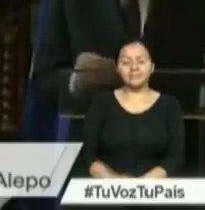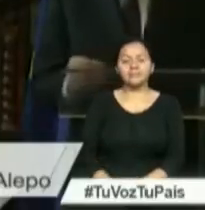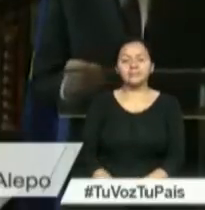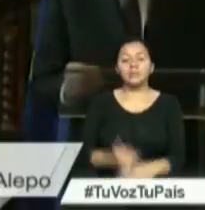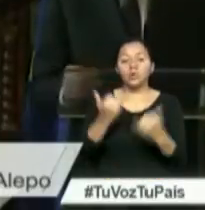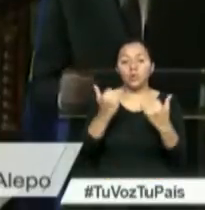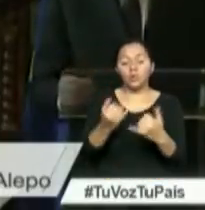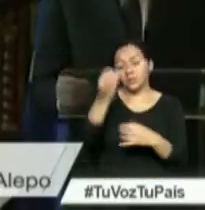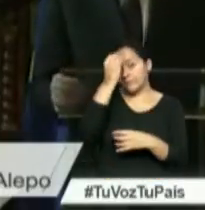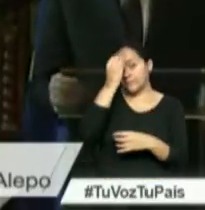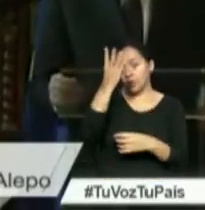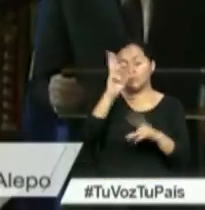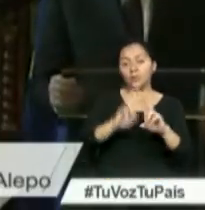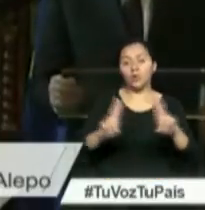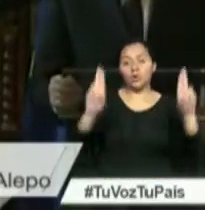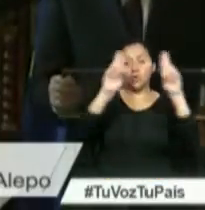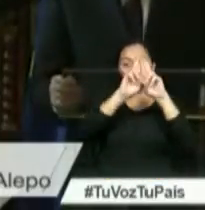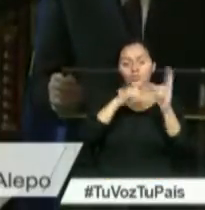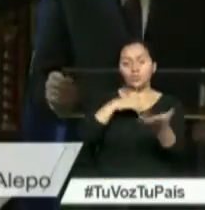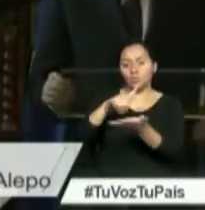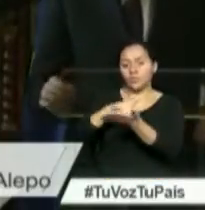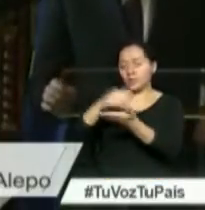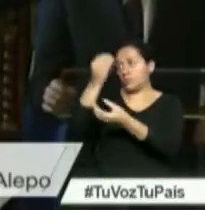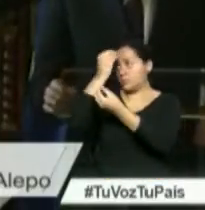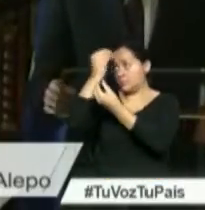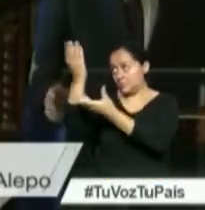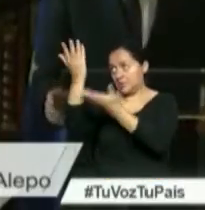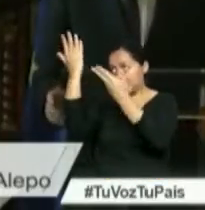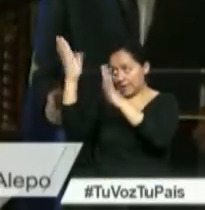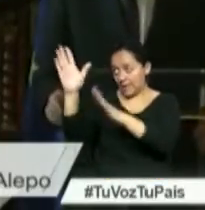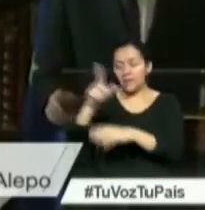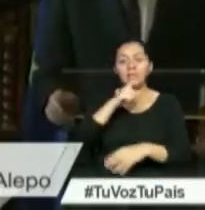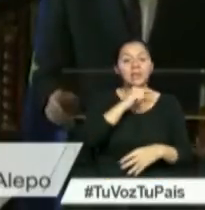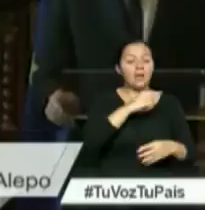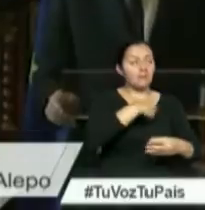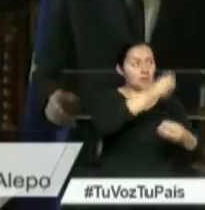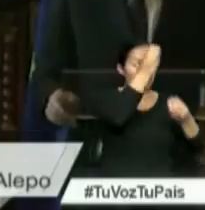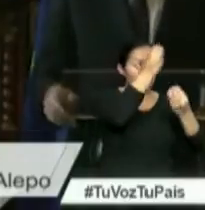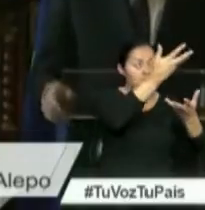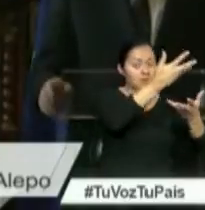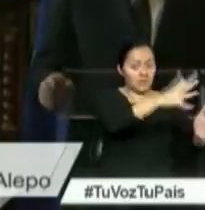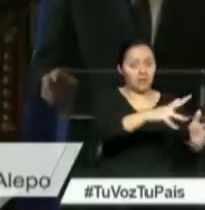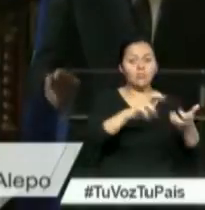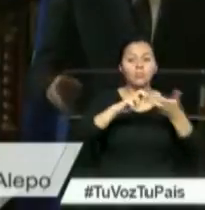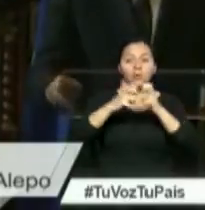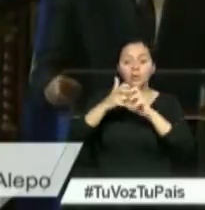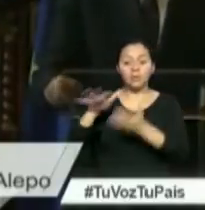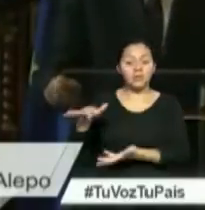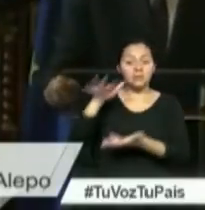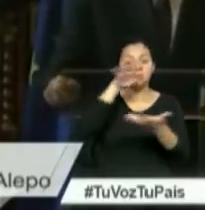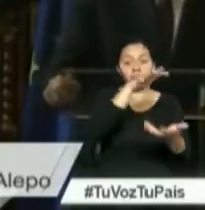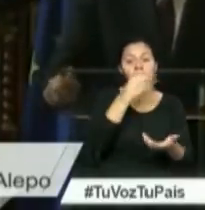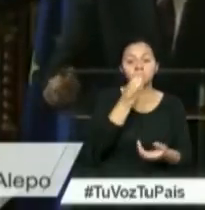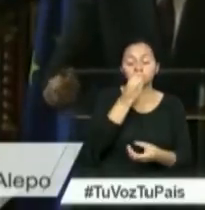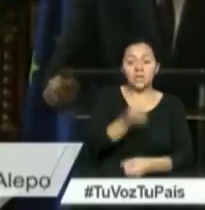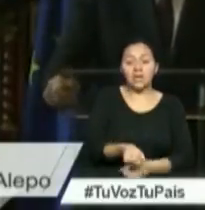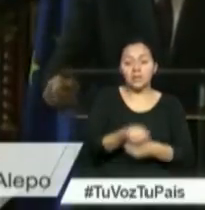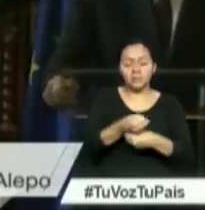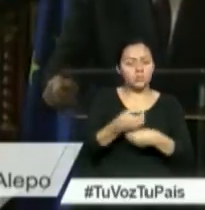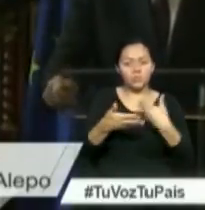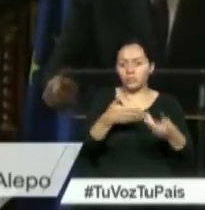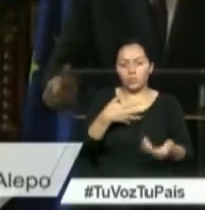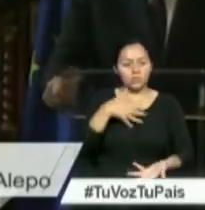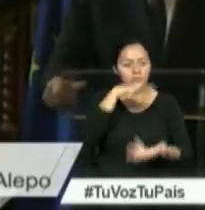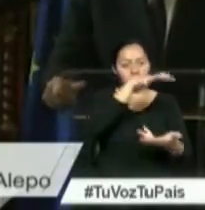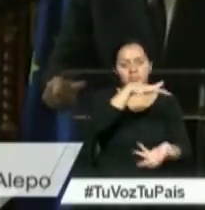Hemos informado a la ONU en Nueva York y en Ginebra de que ya no hay ningún problema para llevar ayuda humanitaria al este de Alepo. Lo único